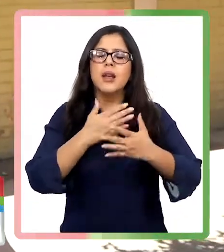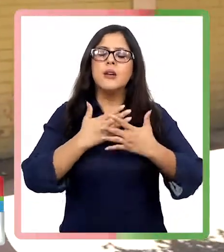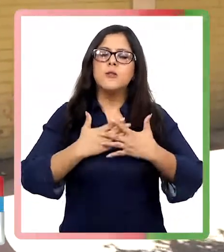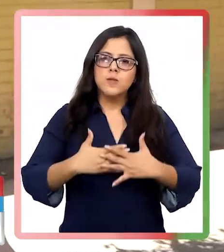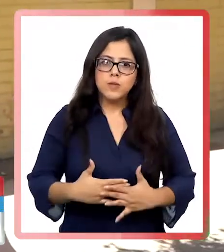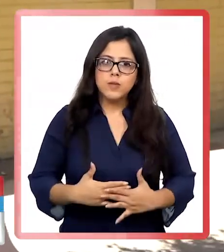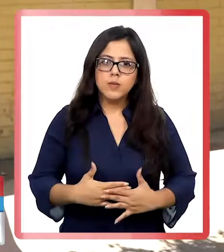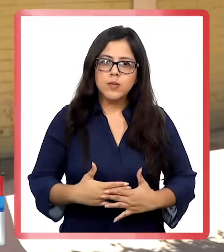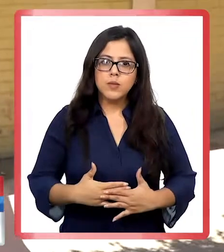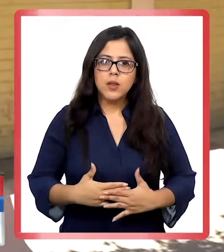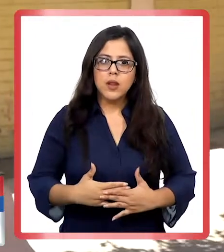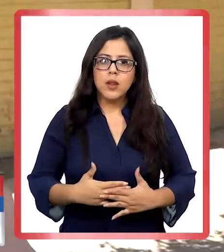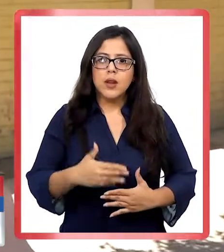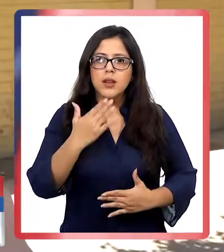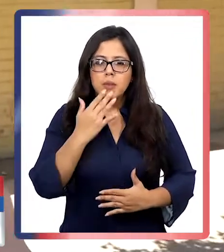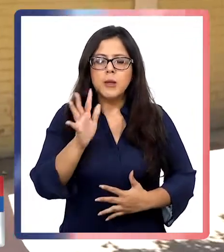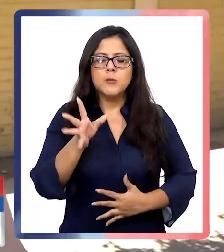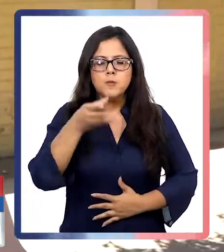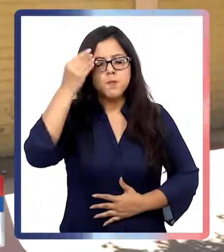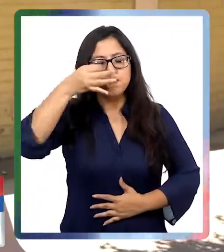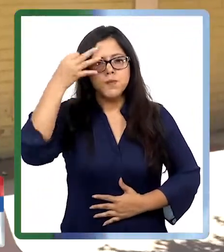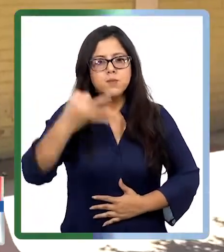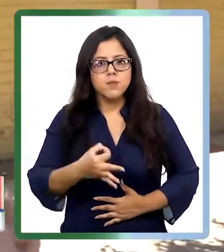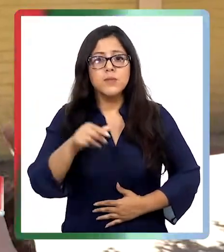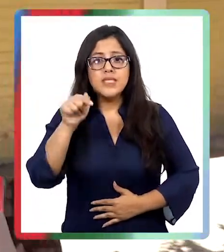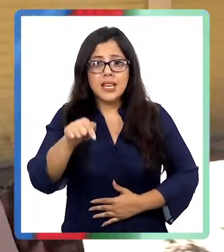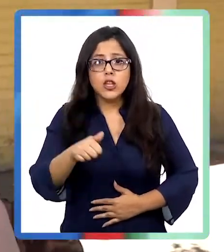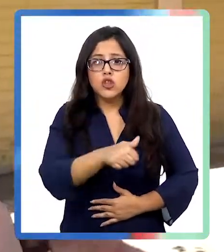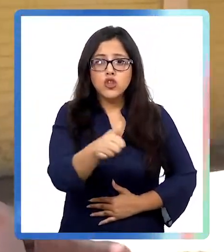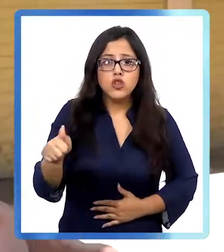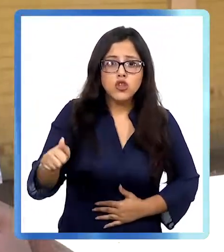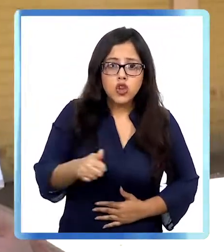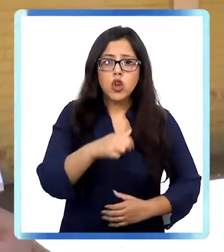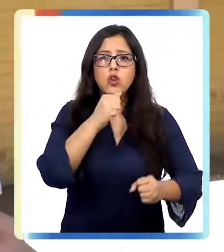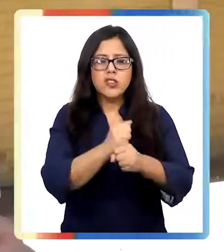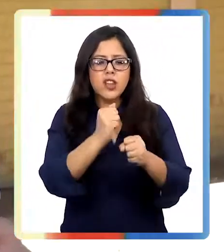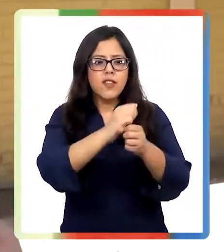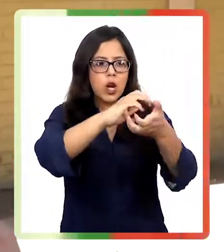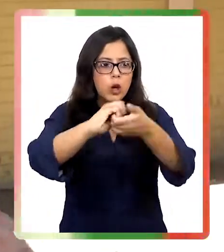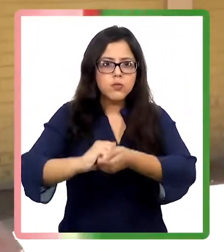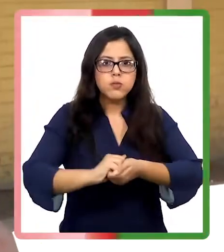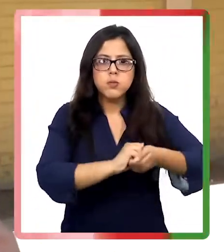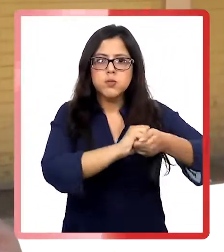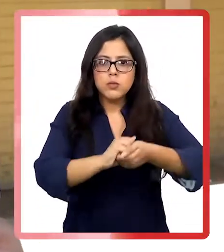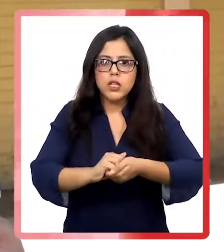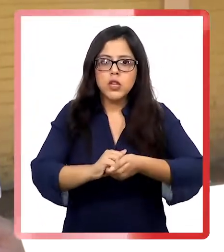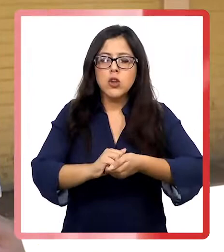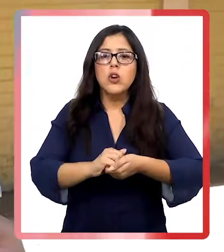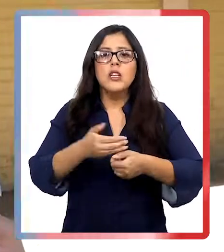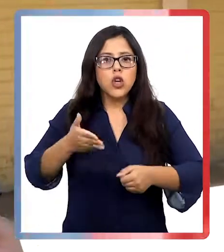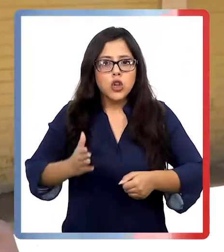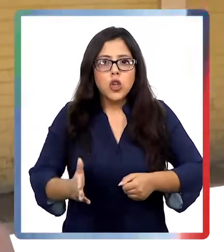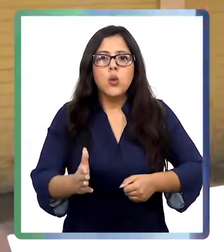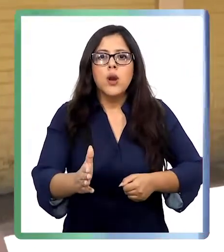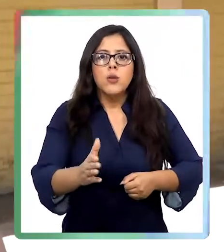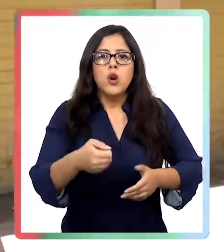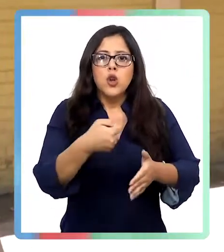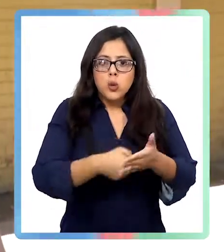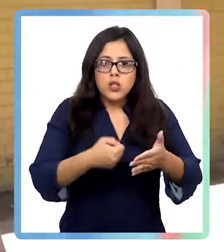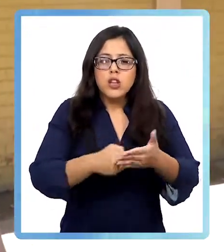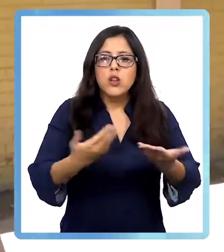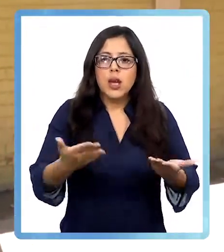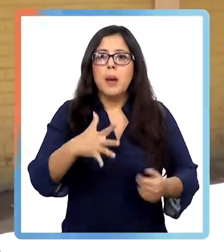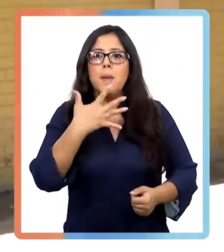trae un poquitito de calma, un poquitito de sosiego. Mientras nos reunimos todos y hacemos un trabajo en conjunto y seguimos abogando